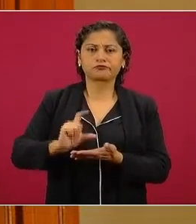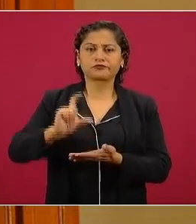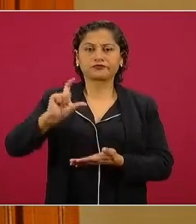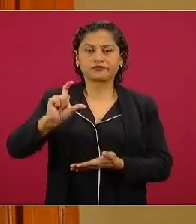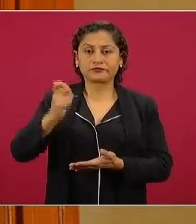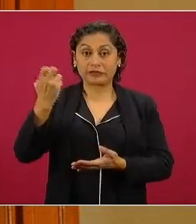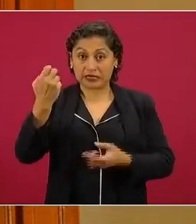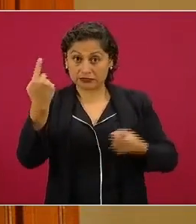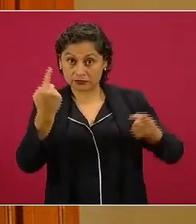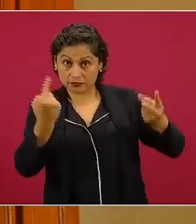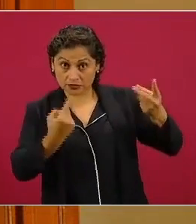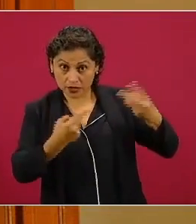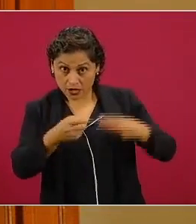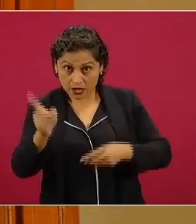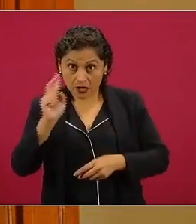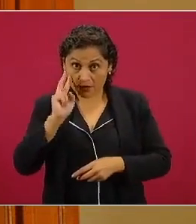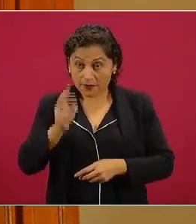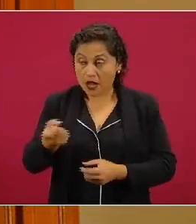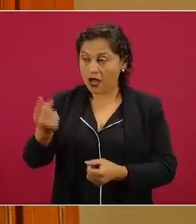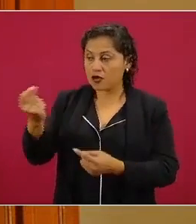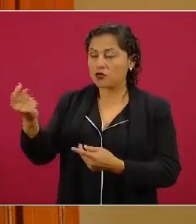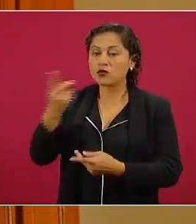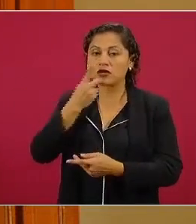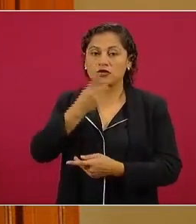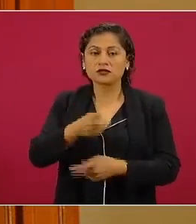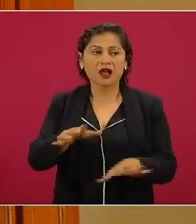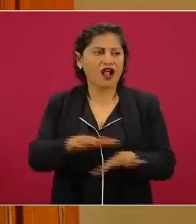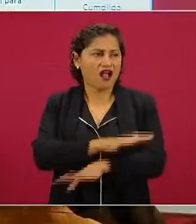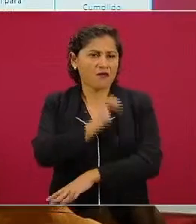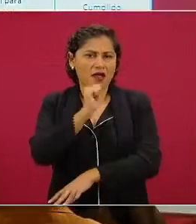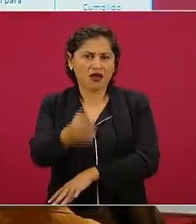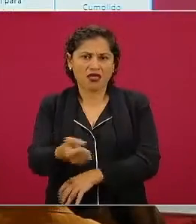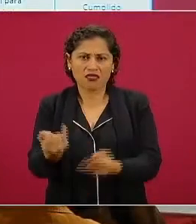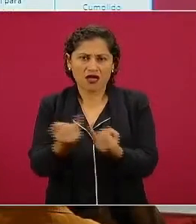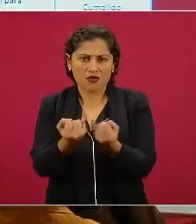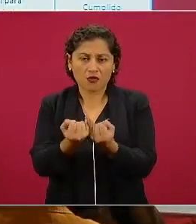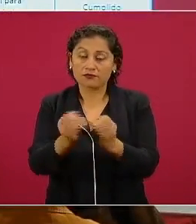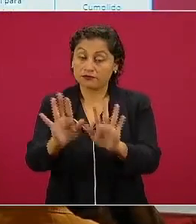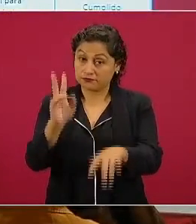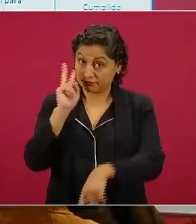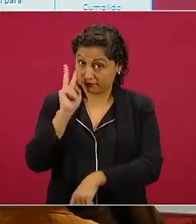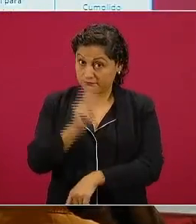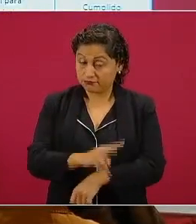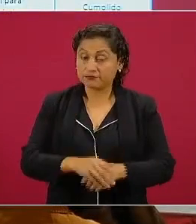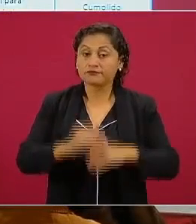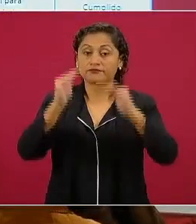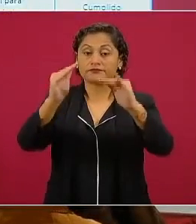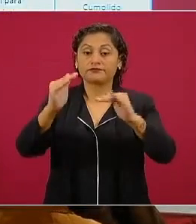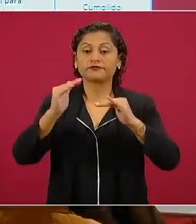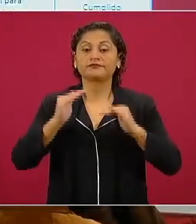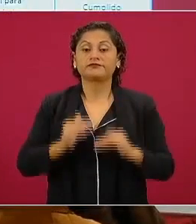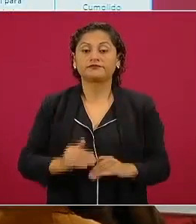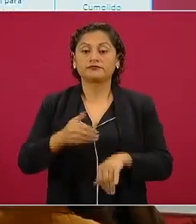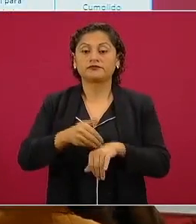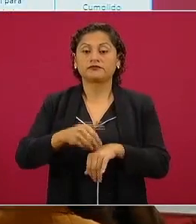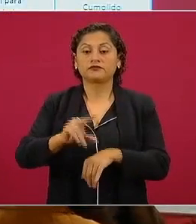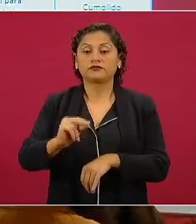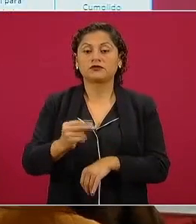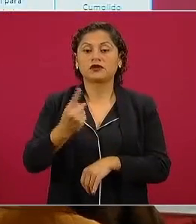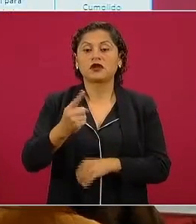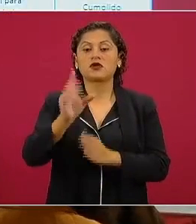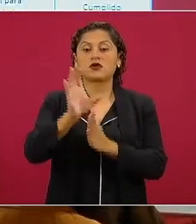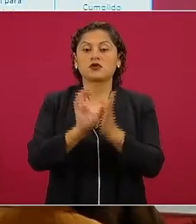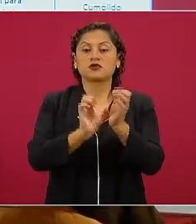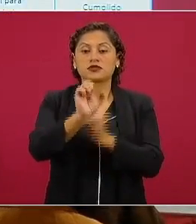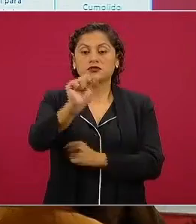que no ha habido cambios 81 se reformará el artículo 35 de la constitución